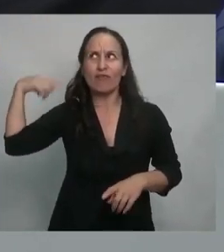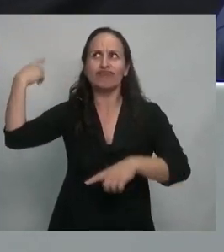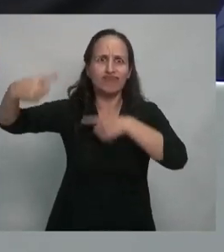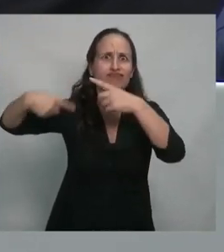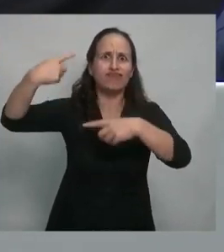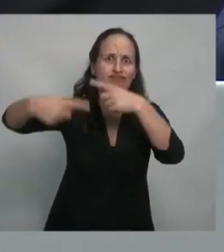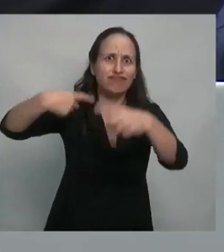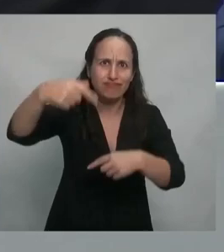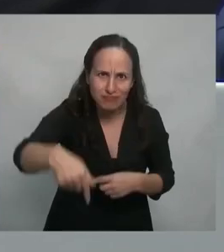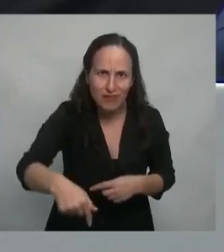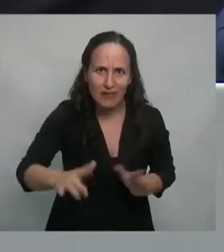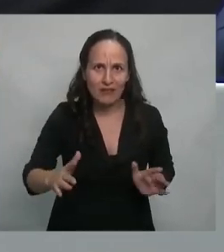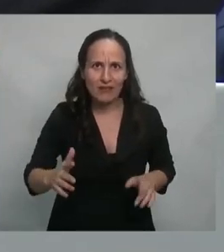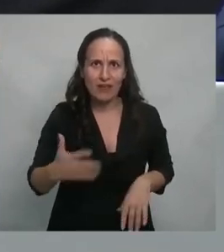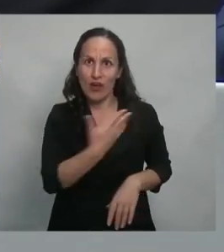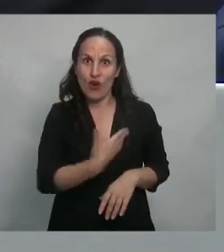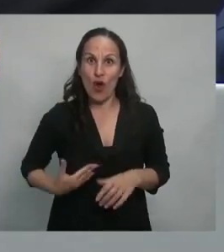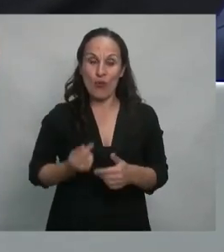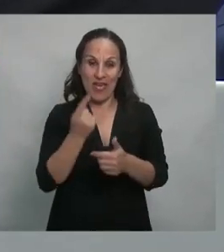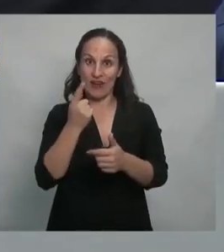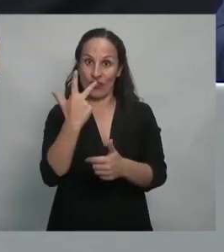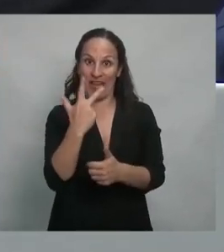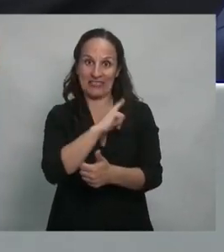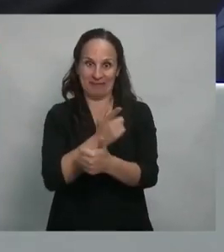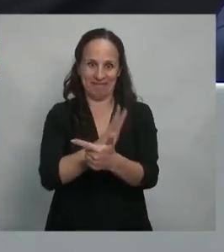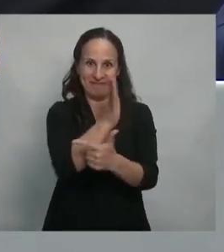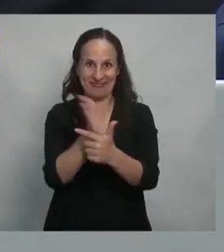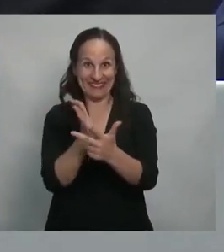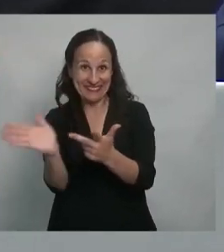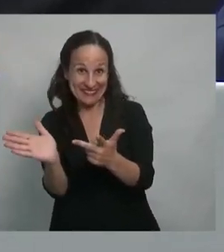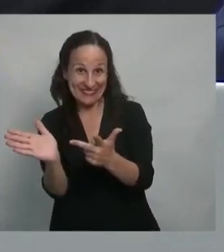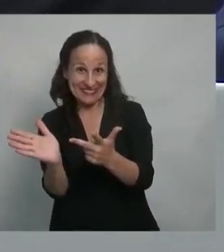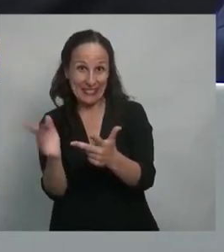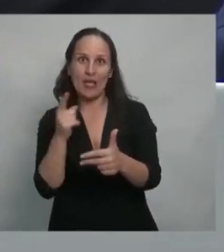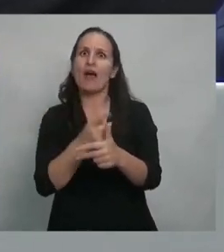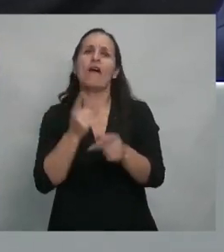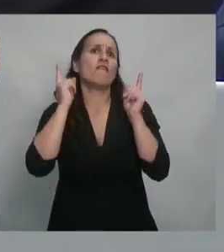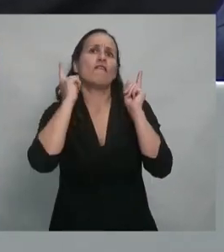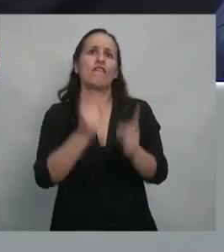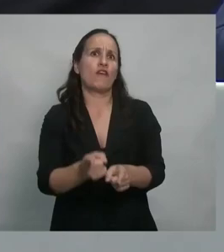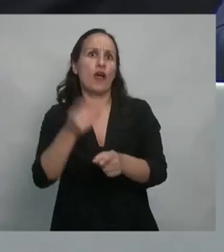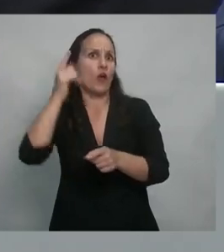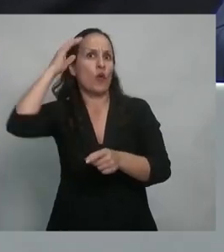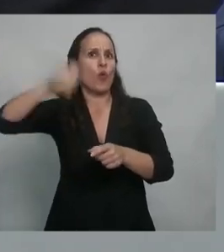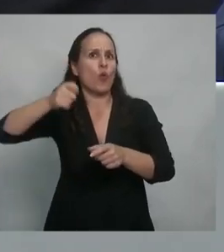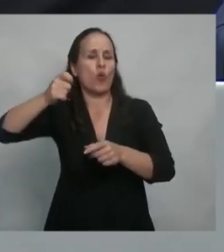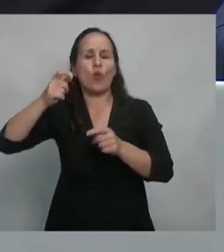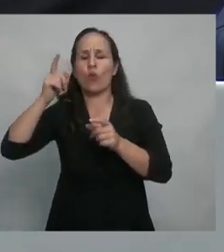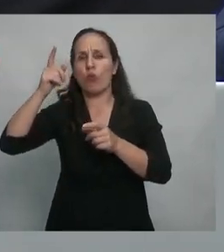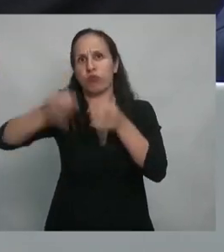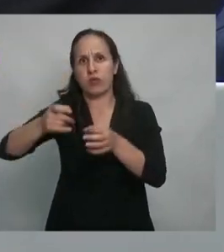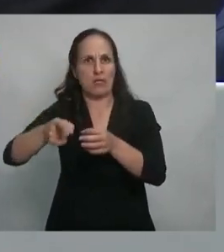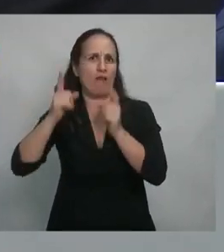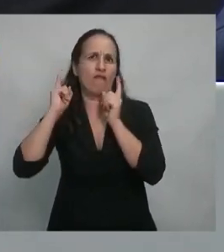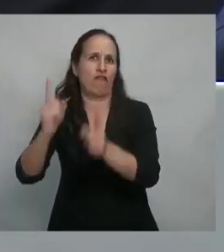gobernar una sociedad o un país con tres poderes y uno de los cuales además es vitalicio como el poder judicial, rémora de la